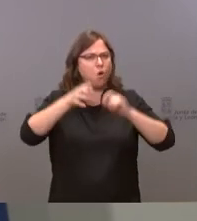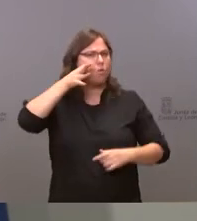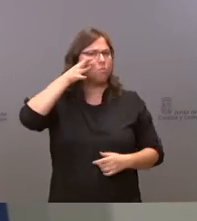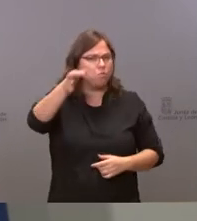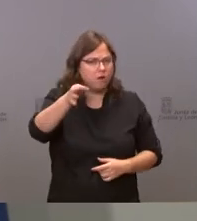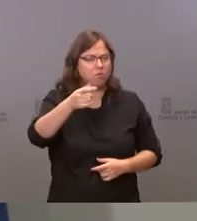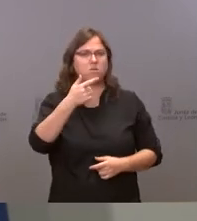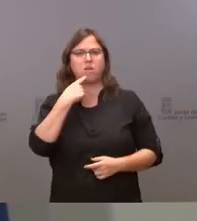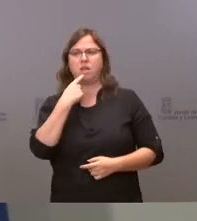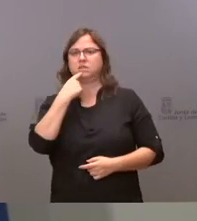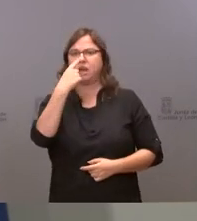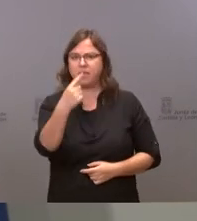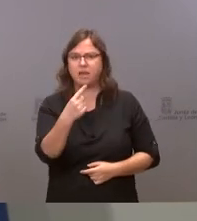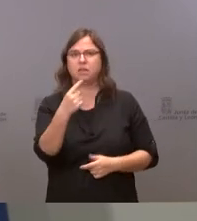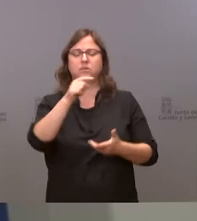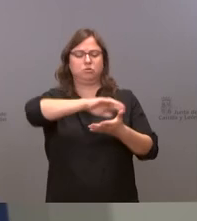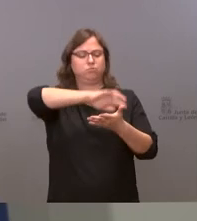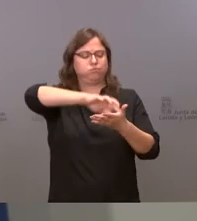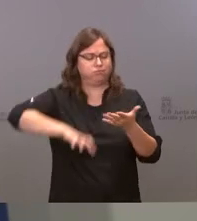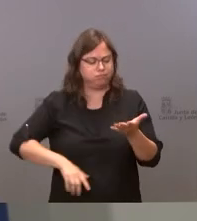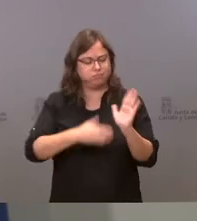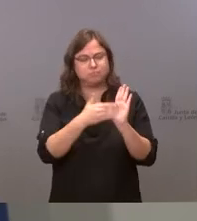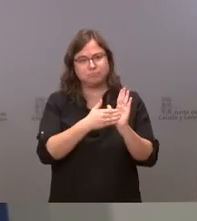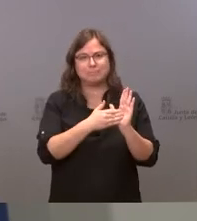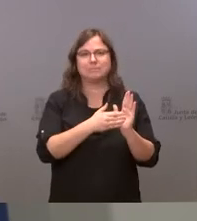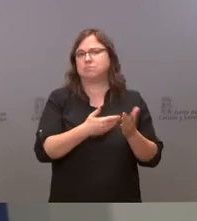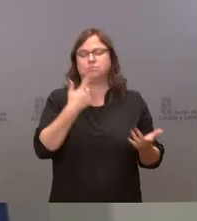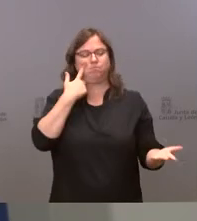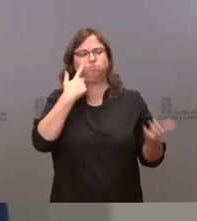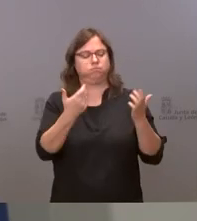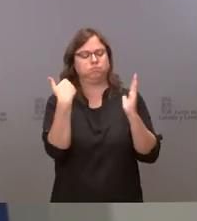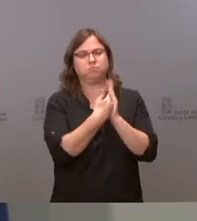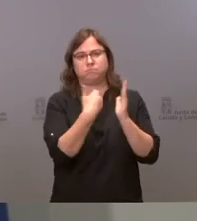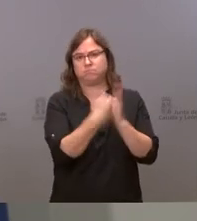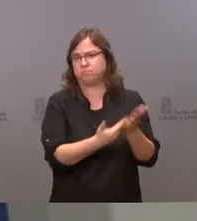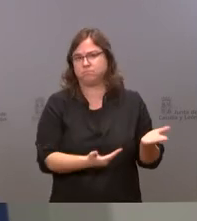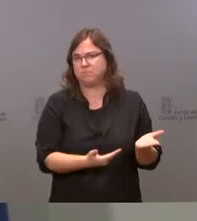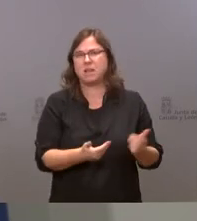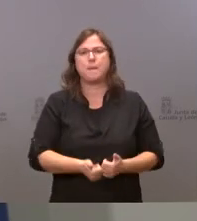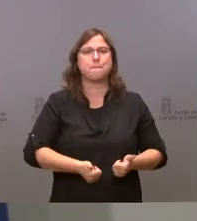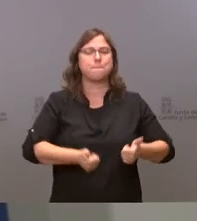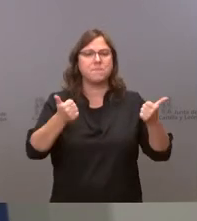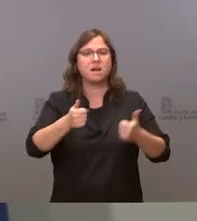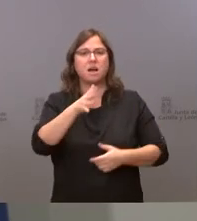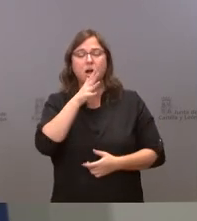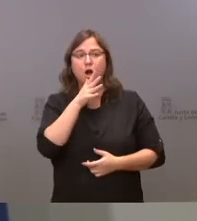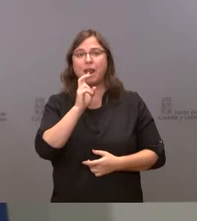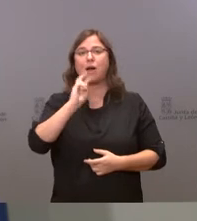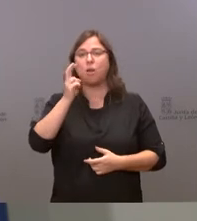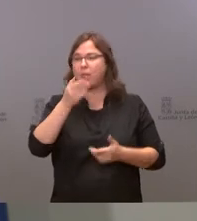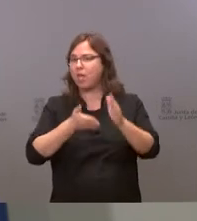escrito en blanco y negro y en color no existe la posibilidad de mirar hacia otra parte